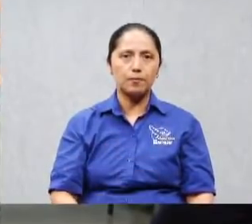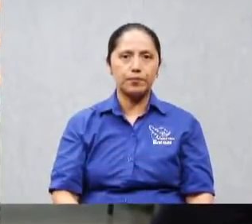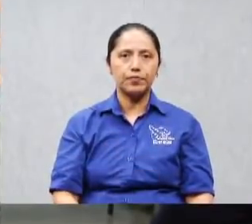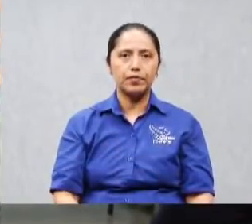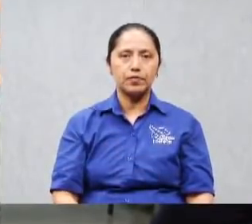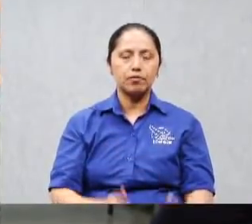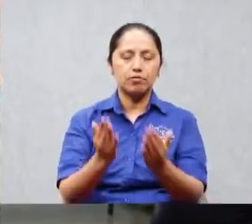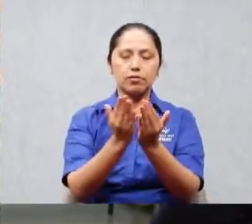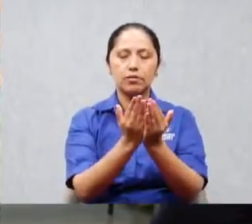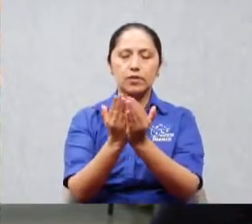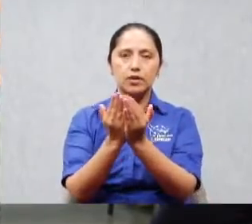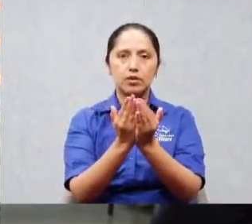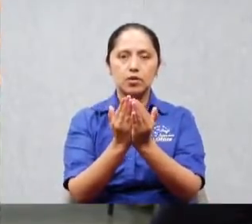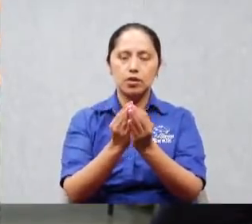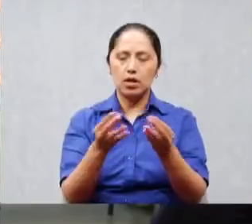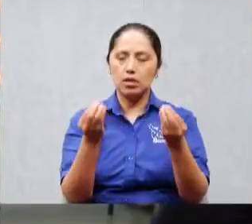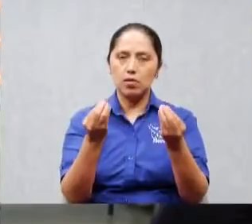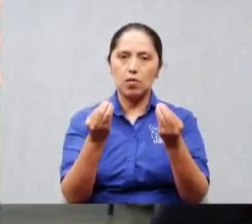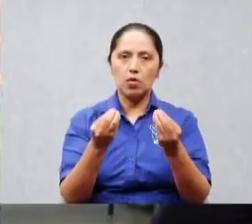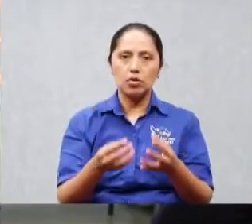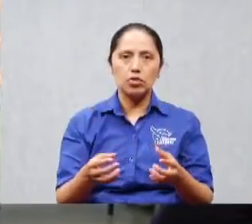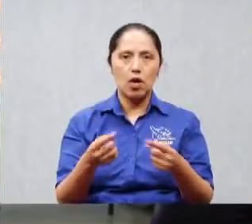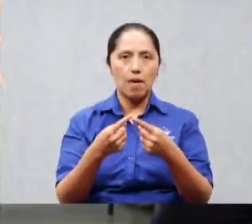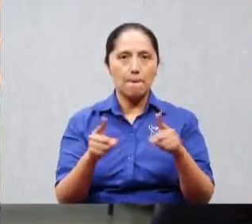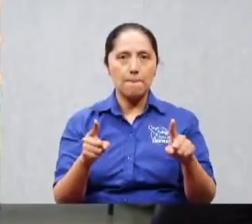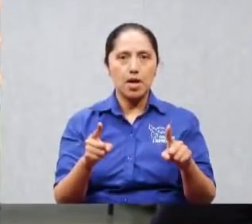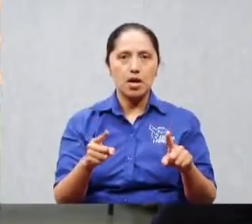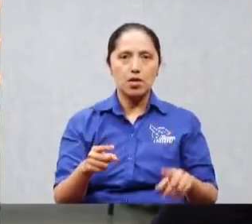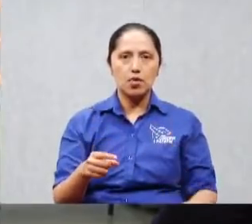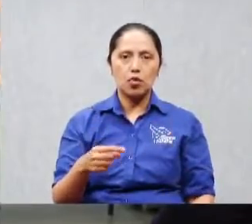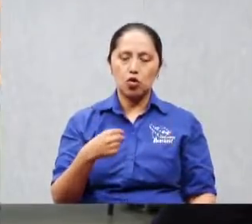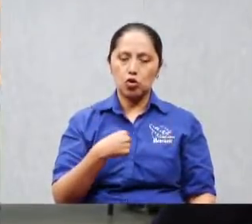ponen sí pero es que le querían pagar al último